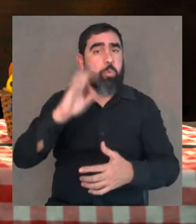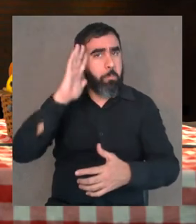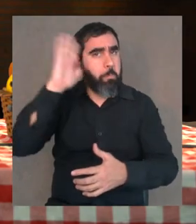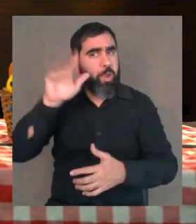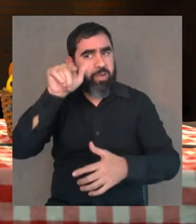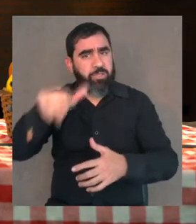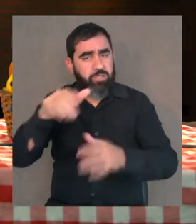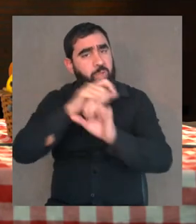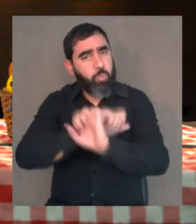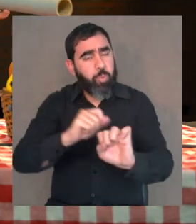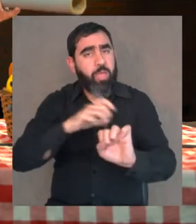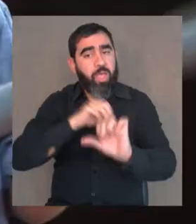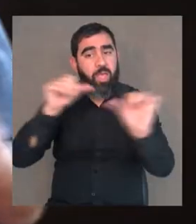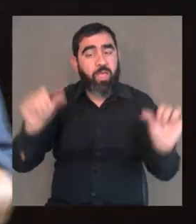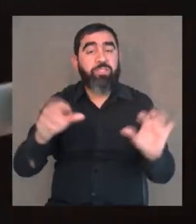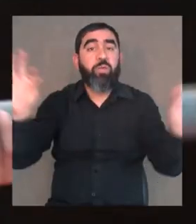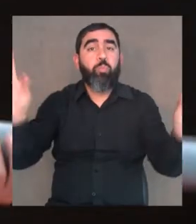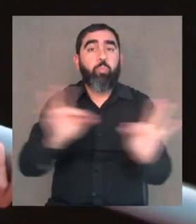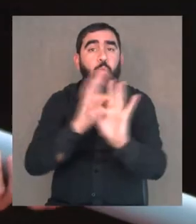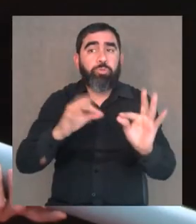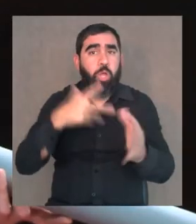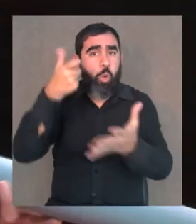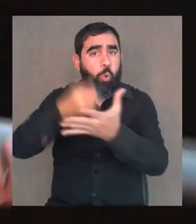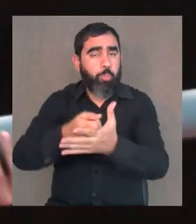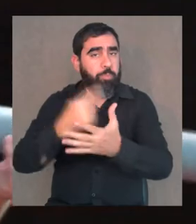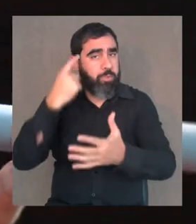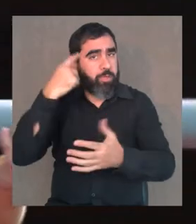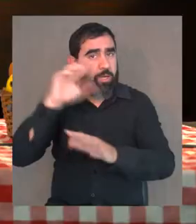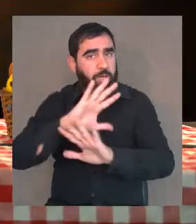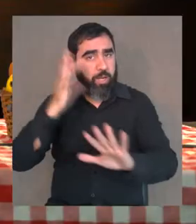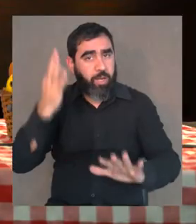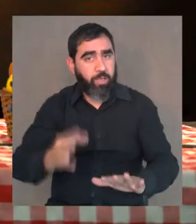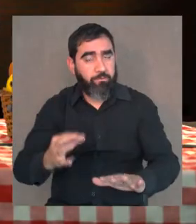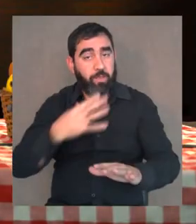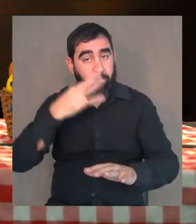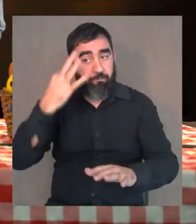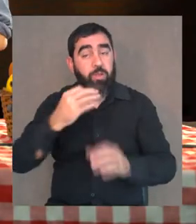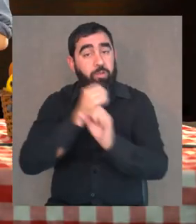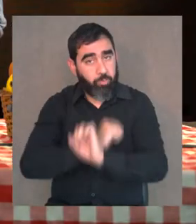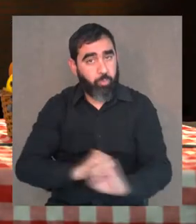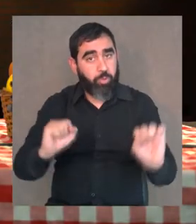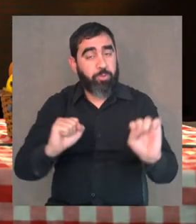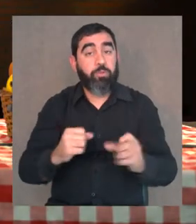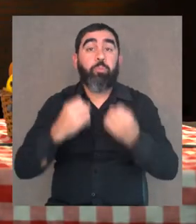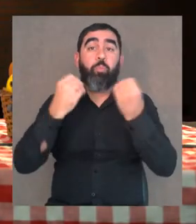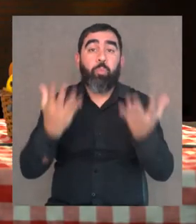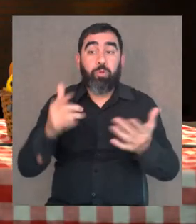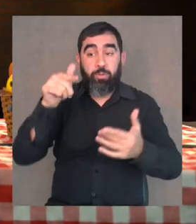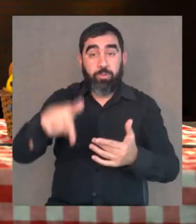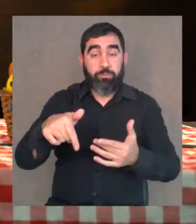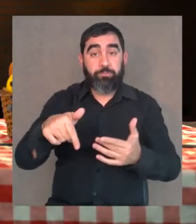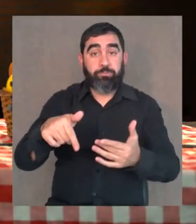así, que puedo conseguir un instrumento en una ferretería, ¿no? Es de locos. Pero sí se puede. Se puede. La verdad que sí. Bueno, acá